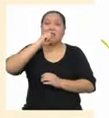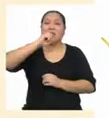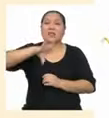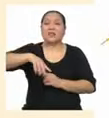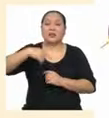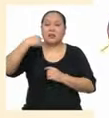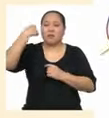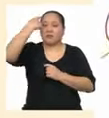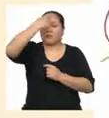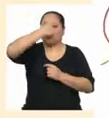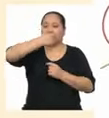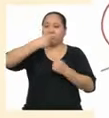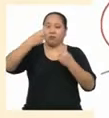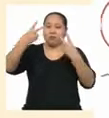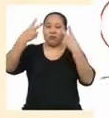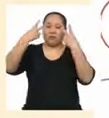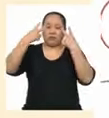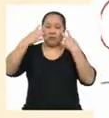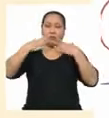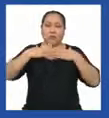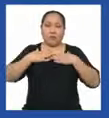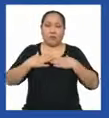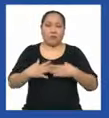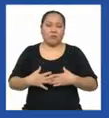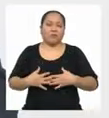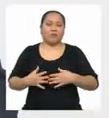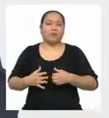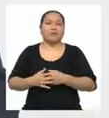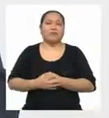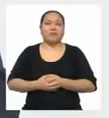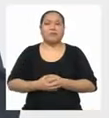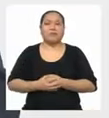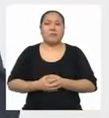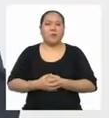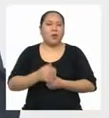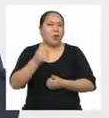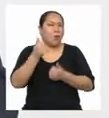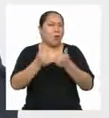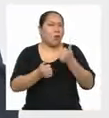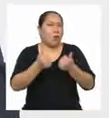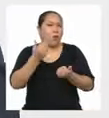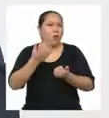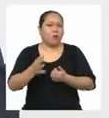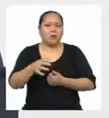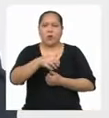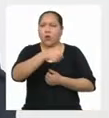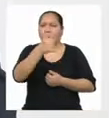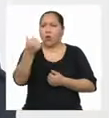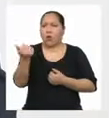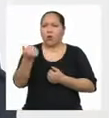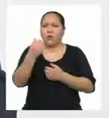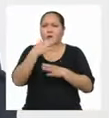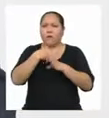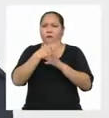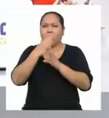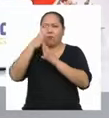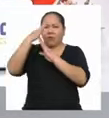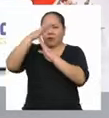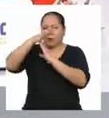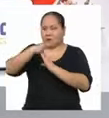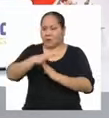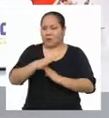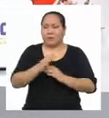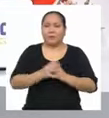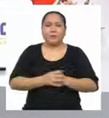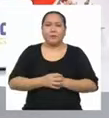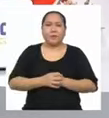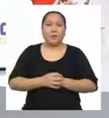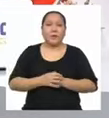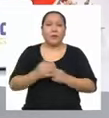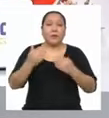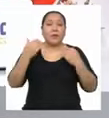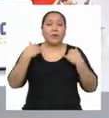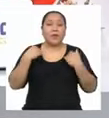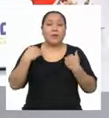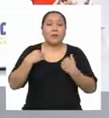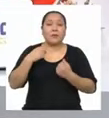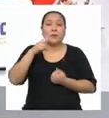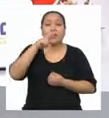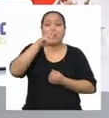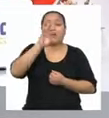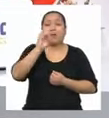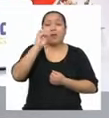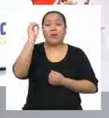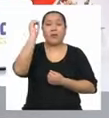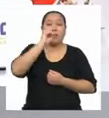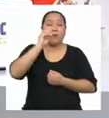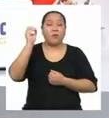faciales Y o físicos ¿Y cuáles son Los otros motivos De discriminación? Tenemos que El 20%